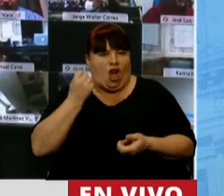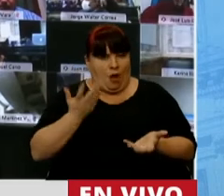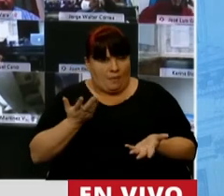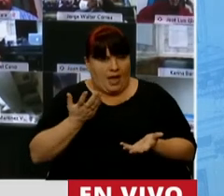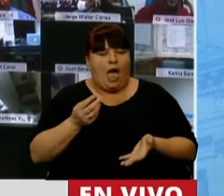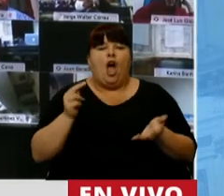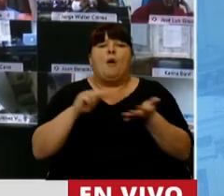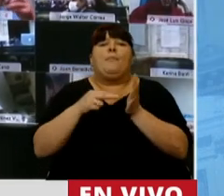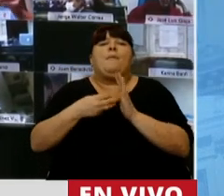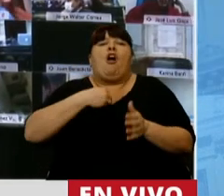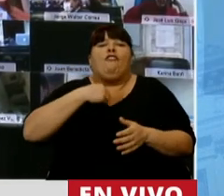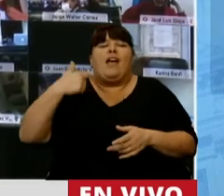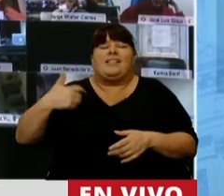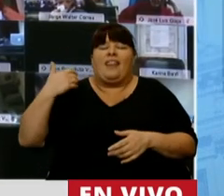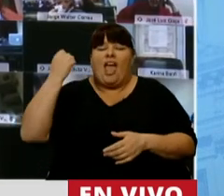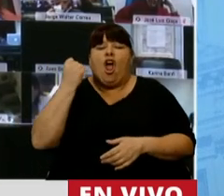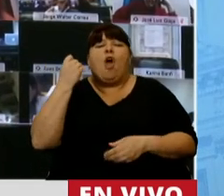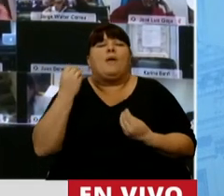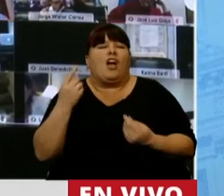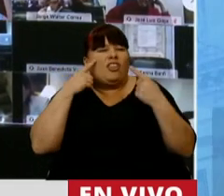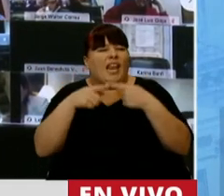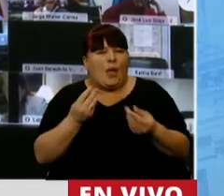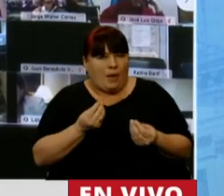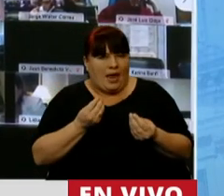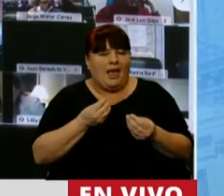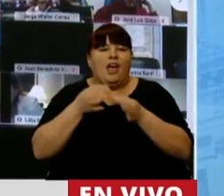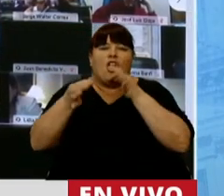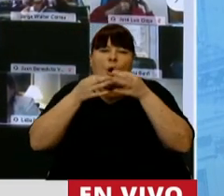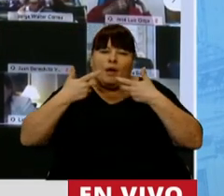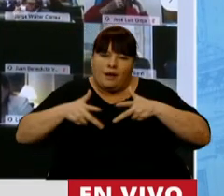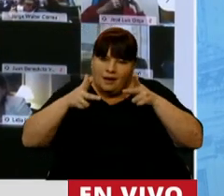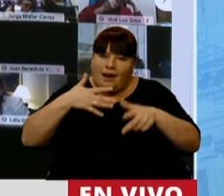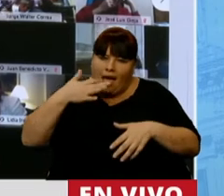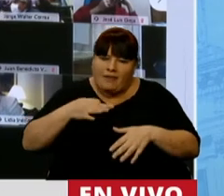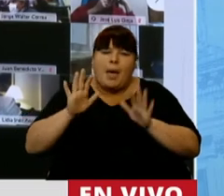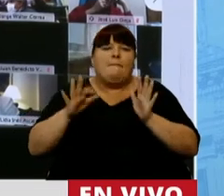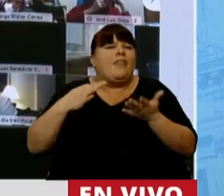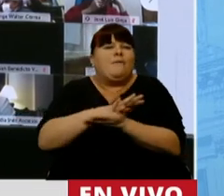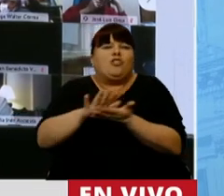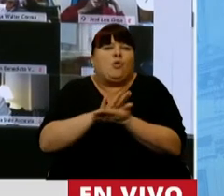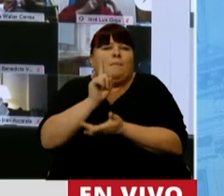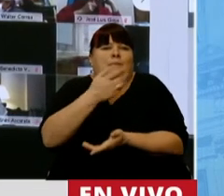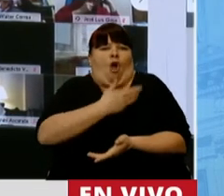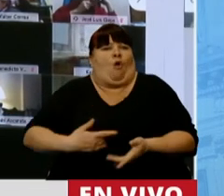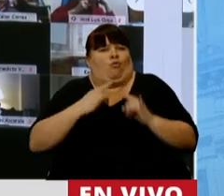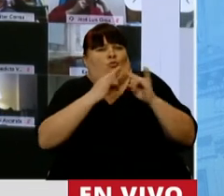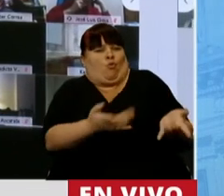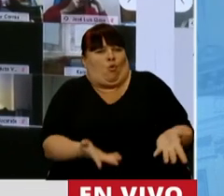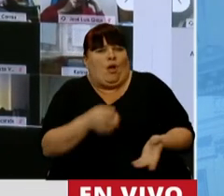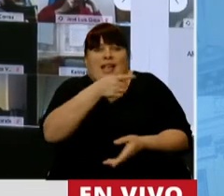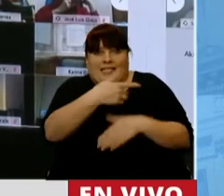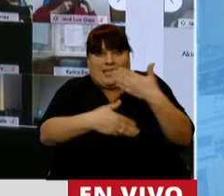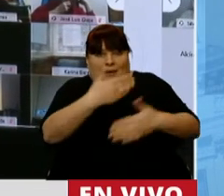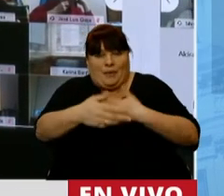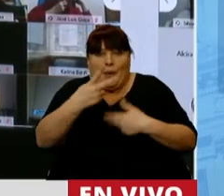Y los problemas de confianza de la economía tienen que ver con un diálogo sincero, pero tiene que resolverlo el propio oficialismo. Si lo va a llevar